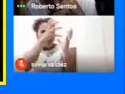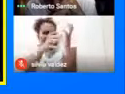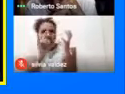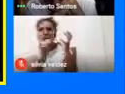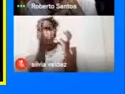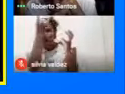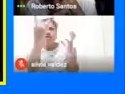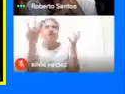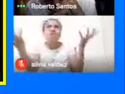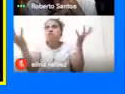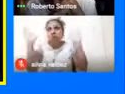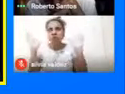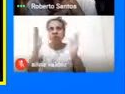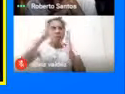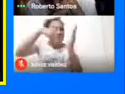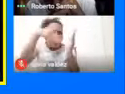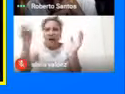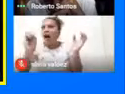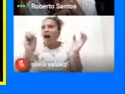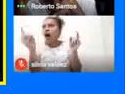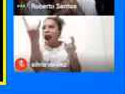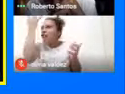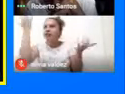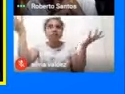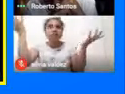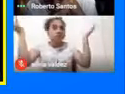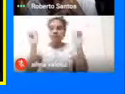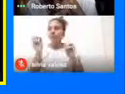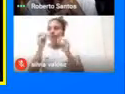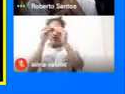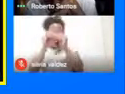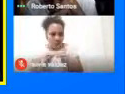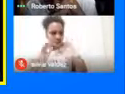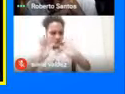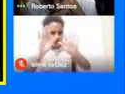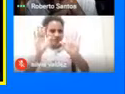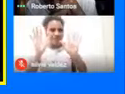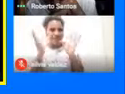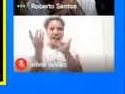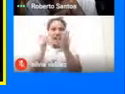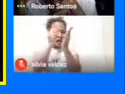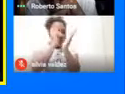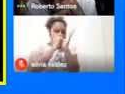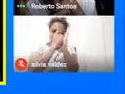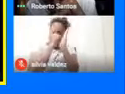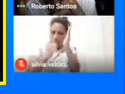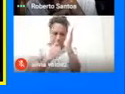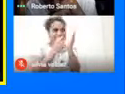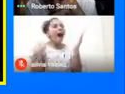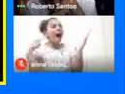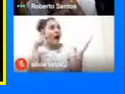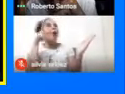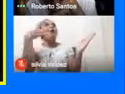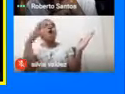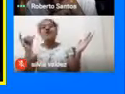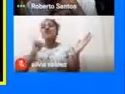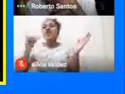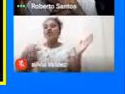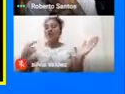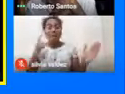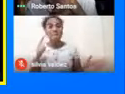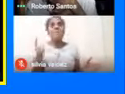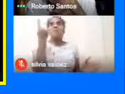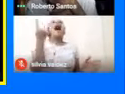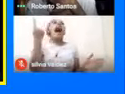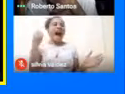Bueno Pintada O con algún Tipo Detallado Voy a Créeme Que voy a Ser la primera